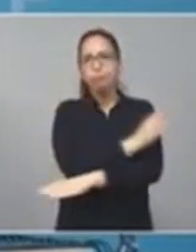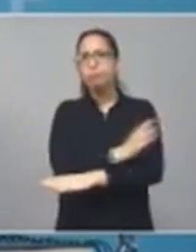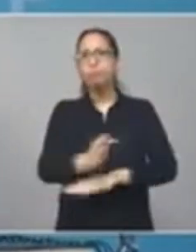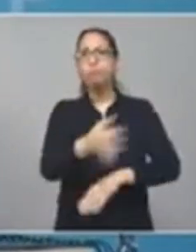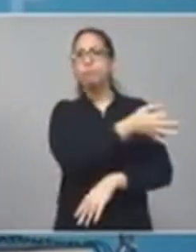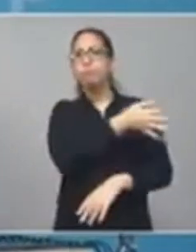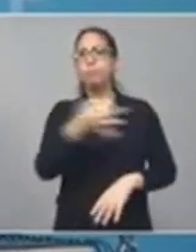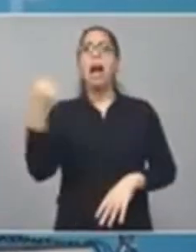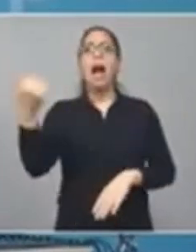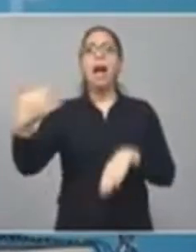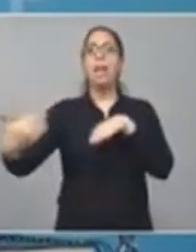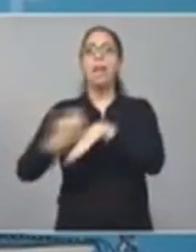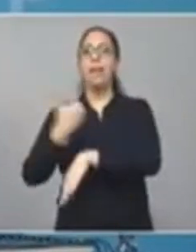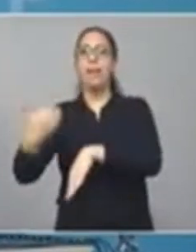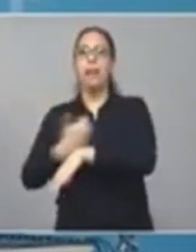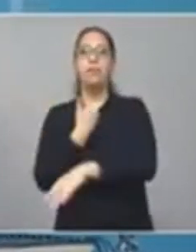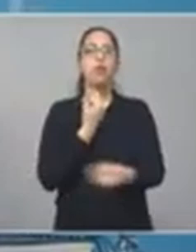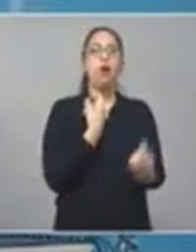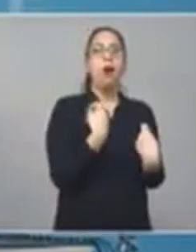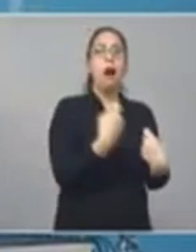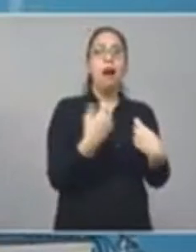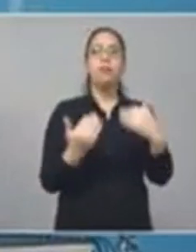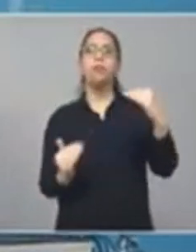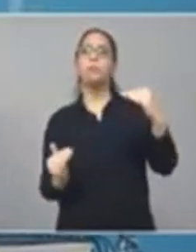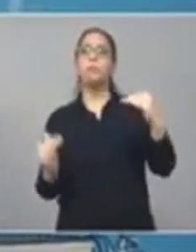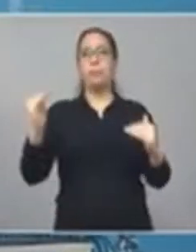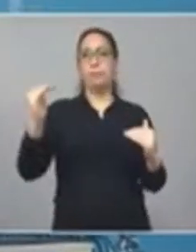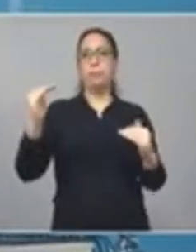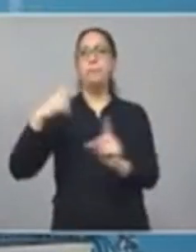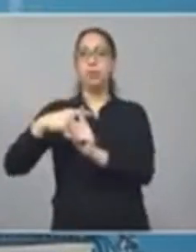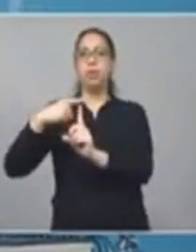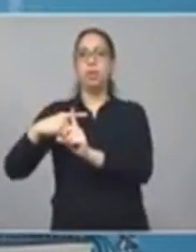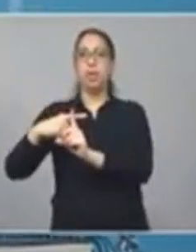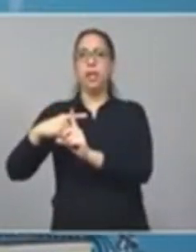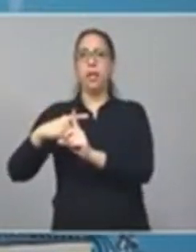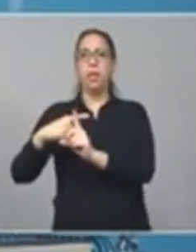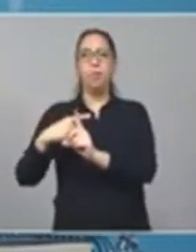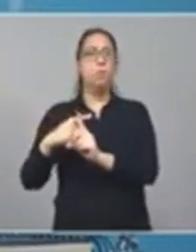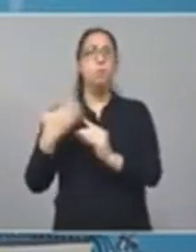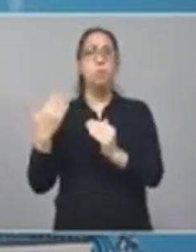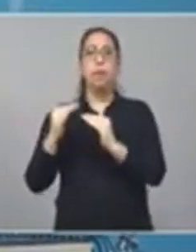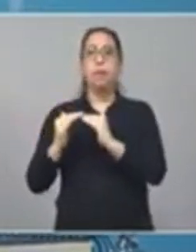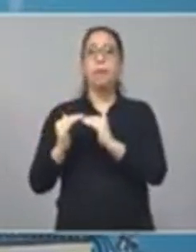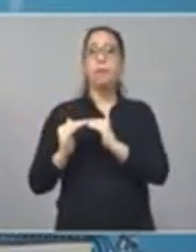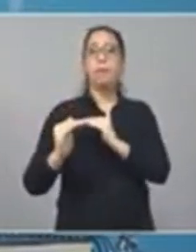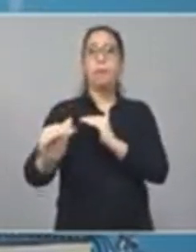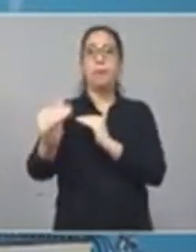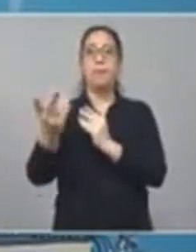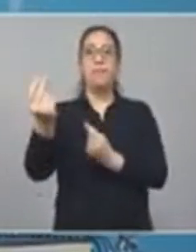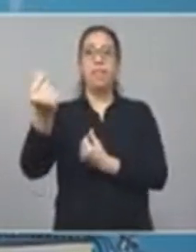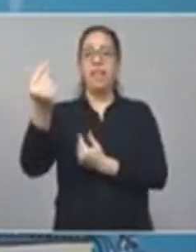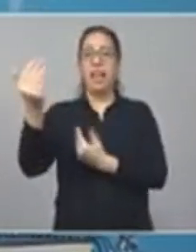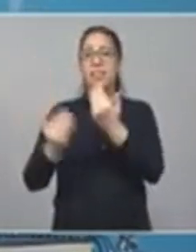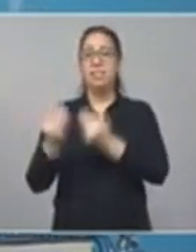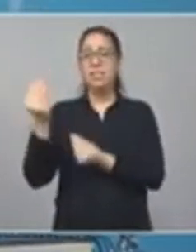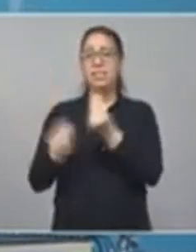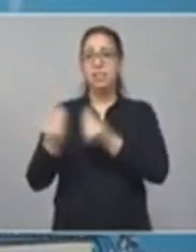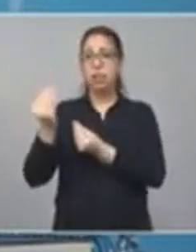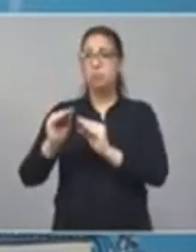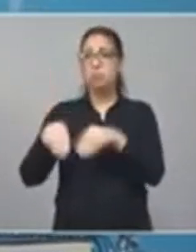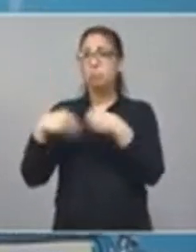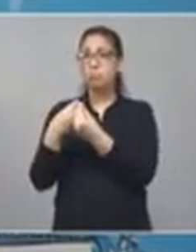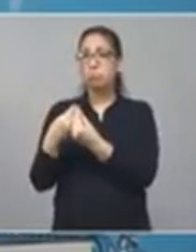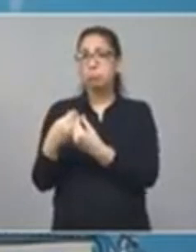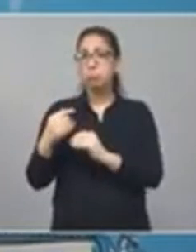primario y un resultado financiero que es sostenible. Y al mismo tiempo cumplido con